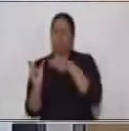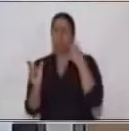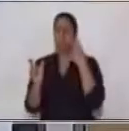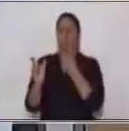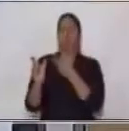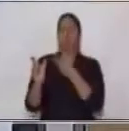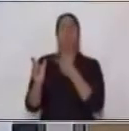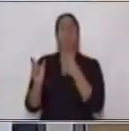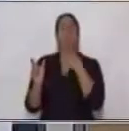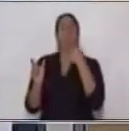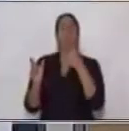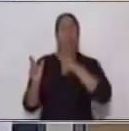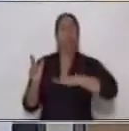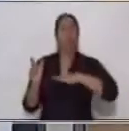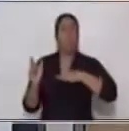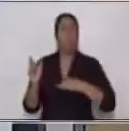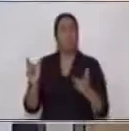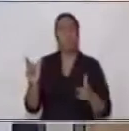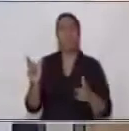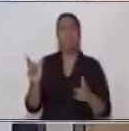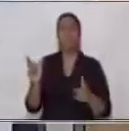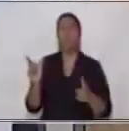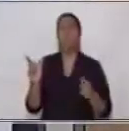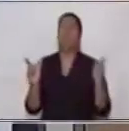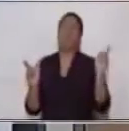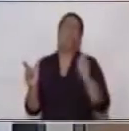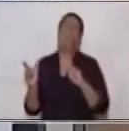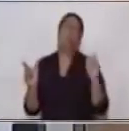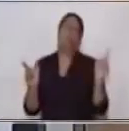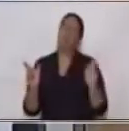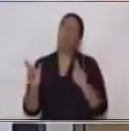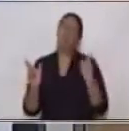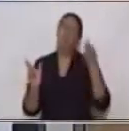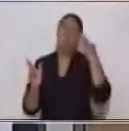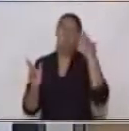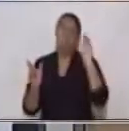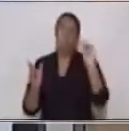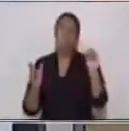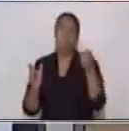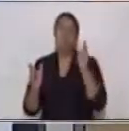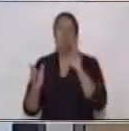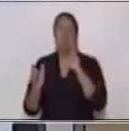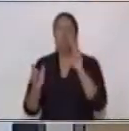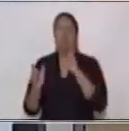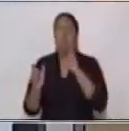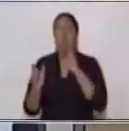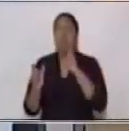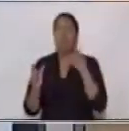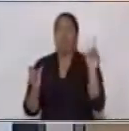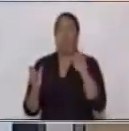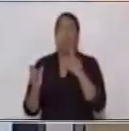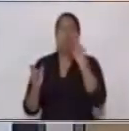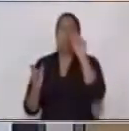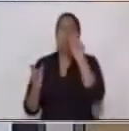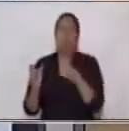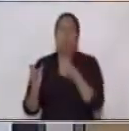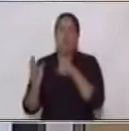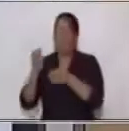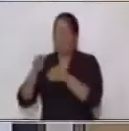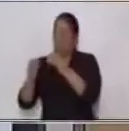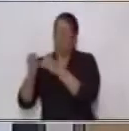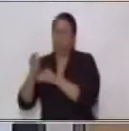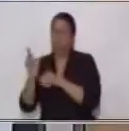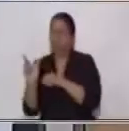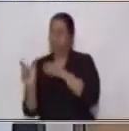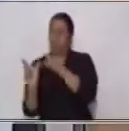pasiva? no ¿verdad? porque acá el verbo no debe estar como en una voz activa el